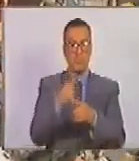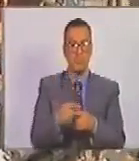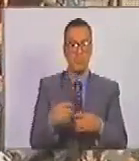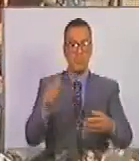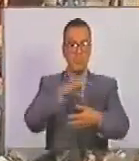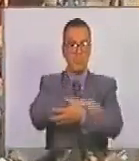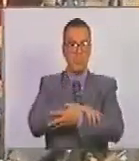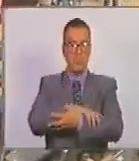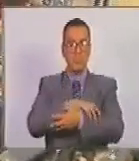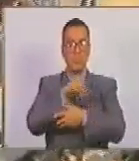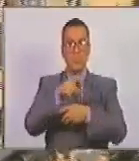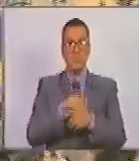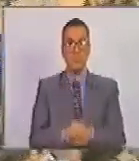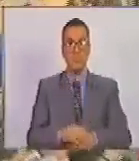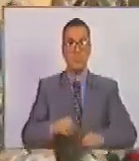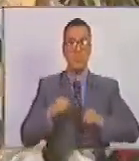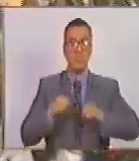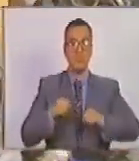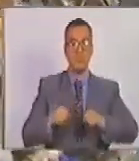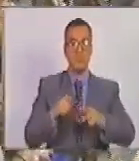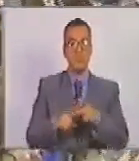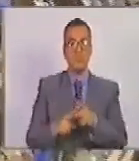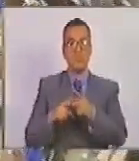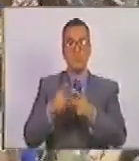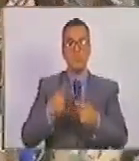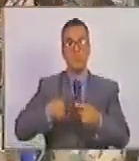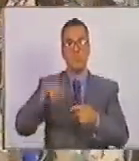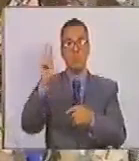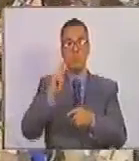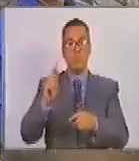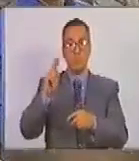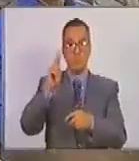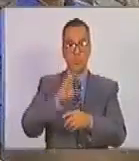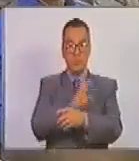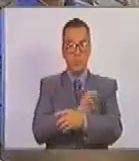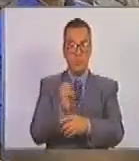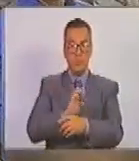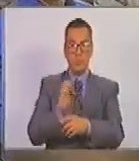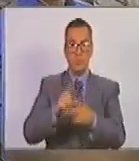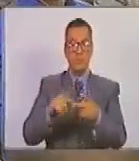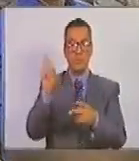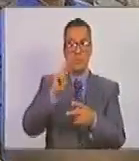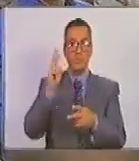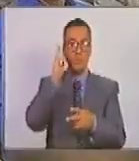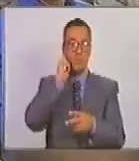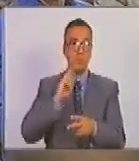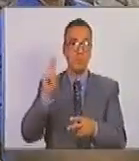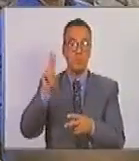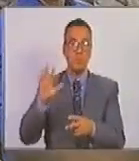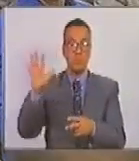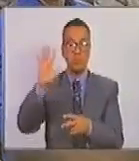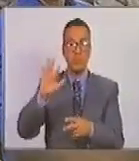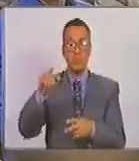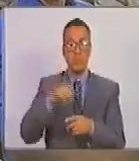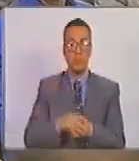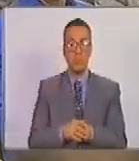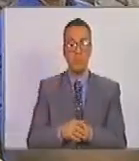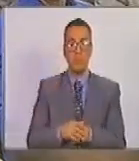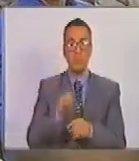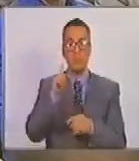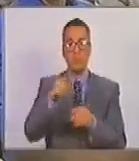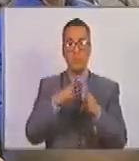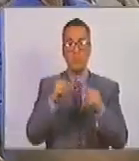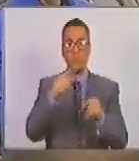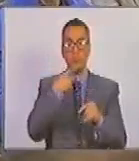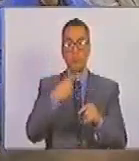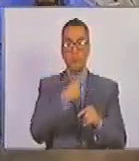lazos fraternos y solidarios entre la República del Ecuador y la República Bolivariana de Venezuela. es